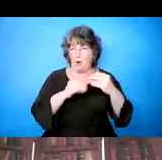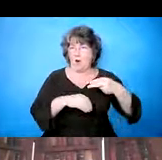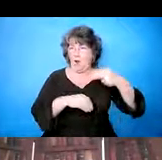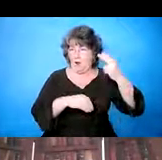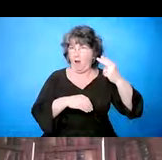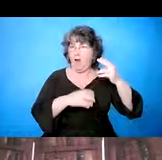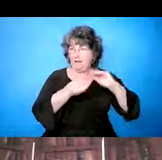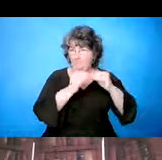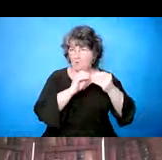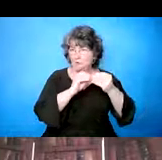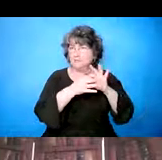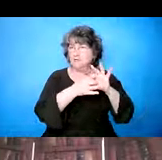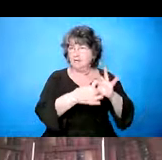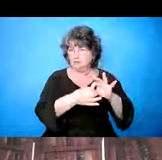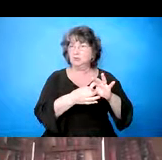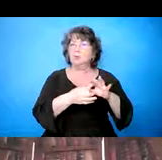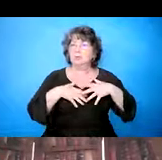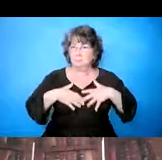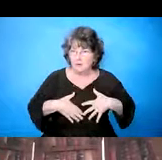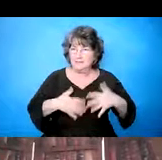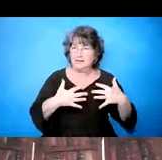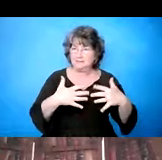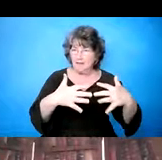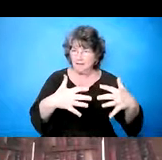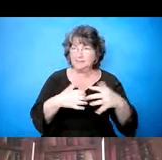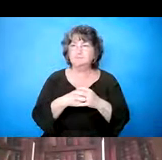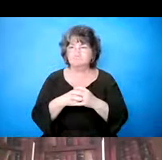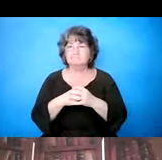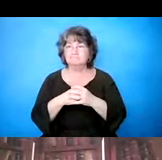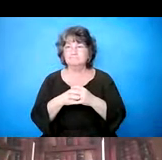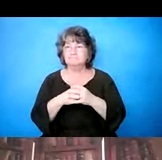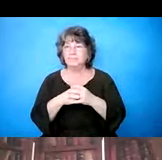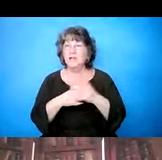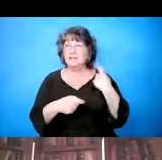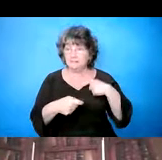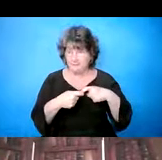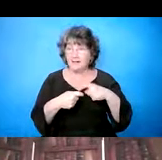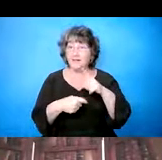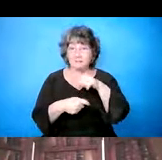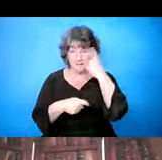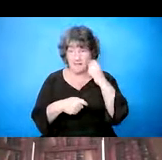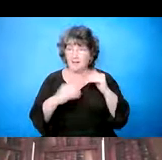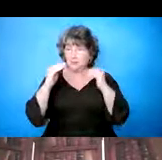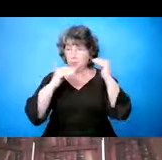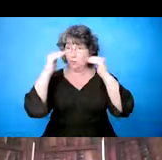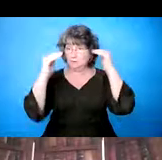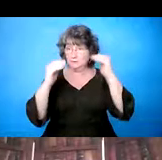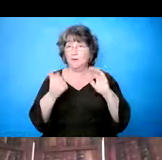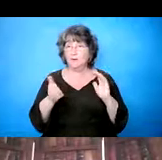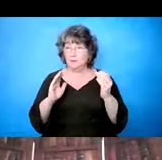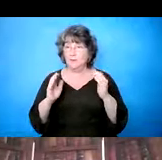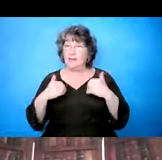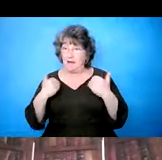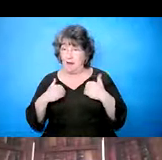eh, eh, damas, eh, tienen una, un porcentaje mucho más alto que los hombres y los,